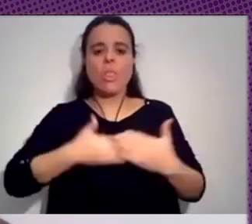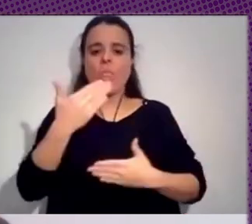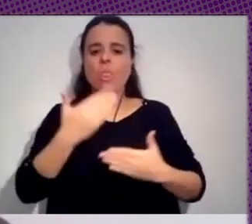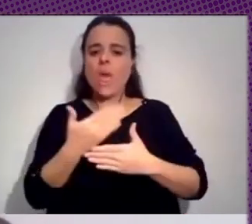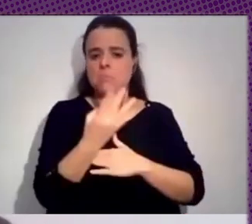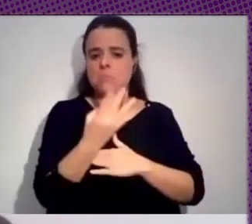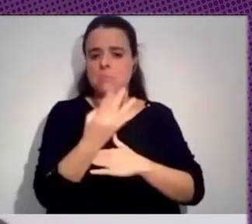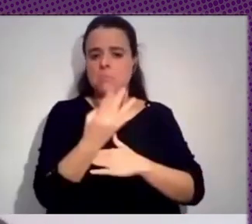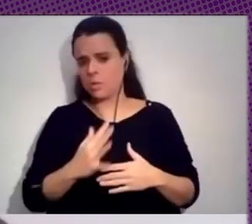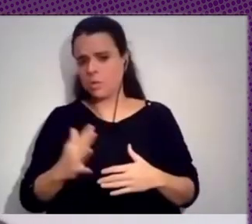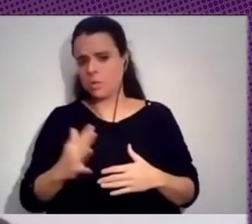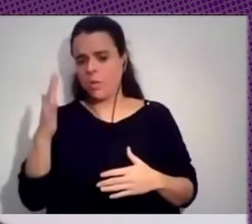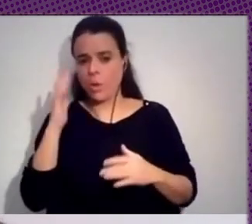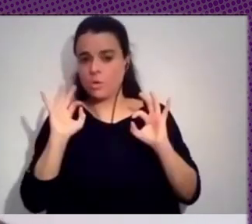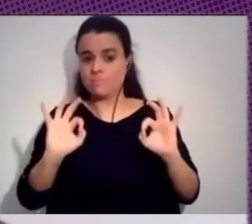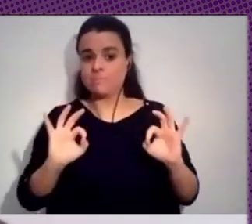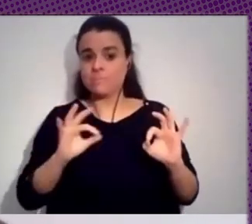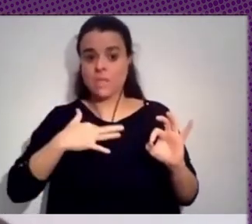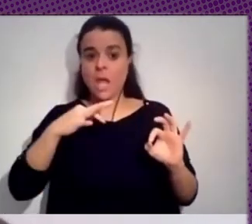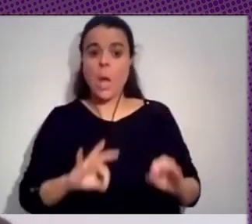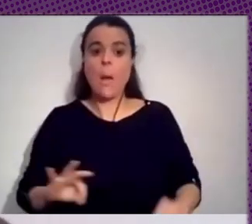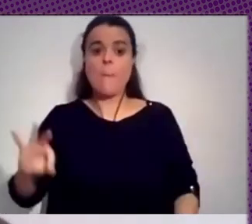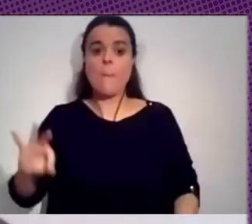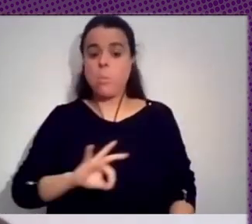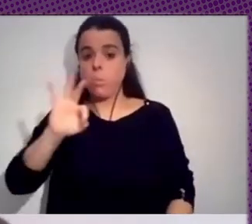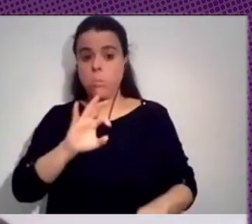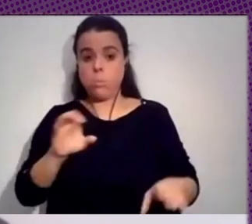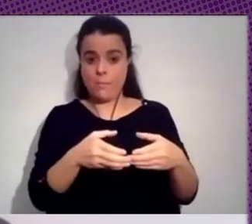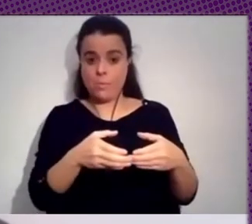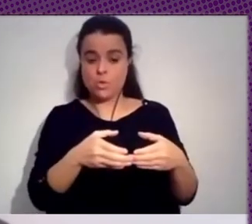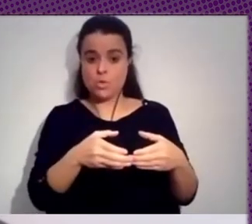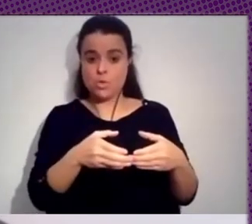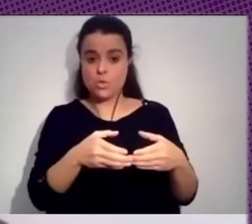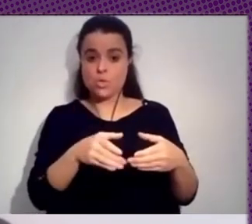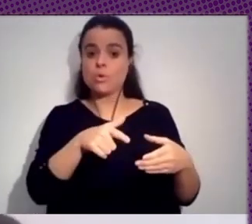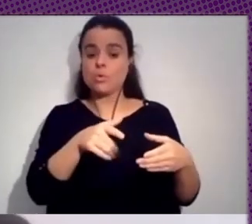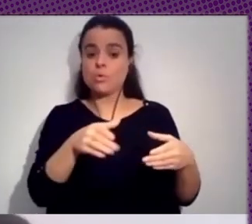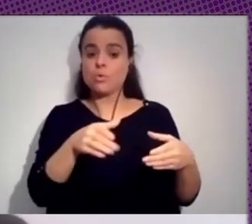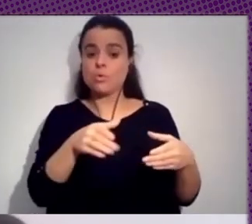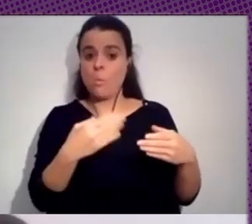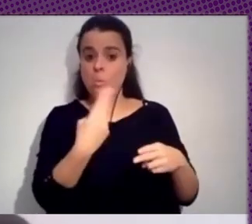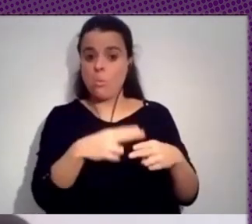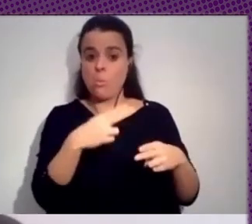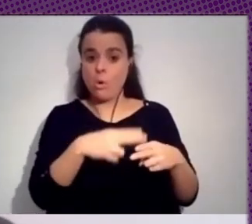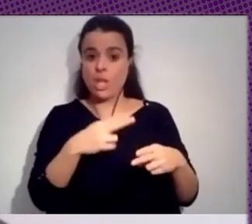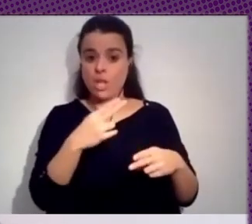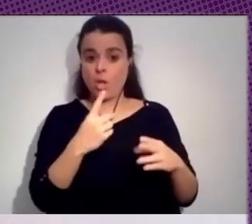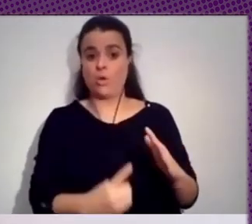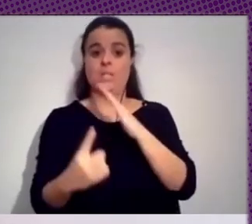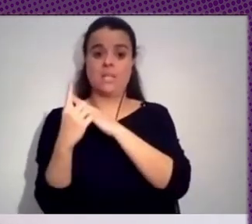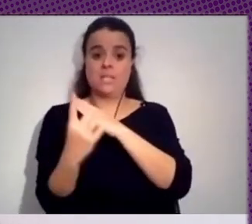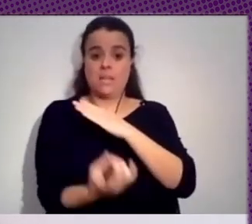concretamente cuando Podemos que es la la fuerza política que hace 6 años apareció y que al año de su